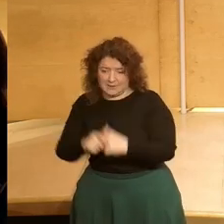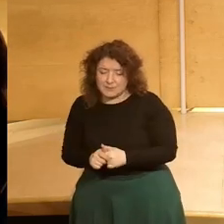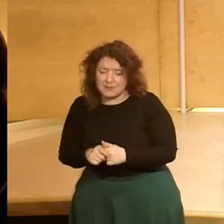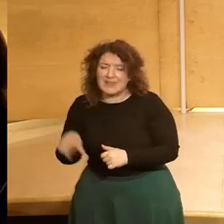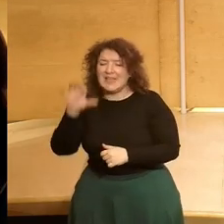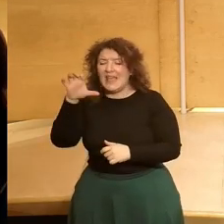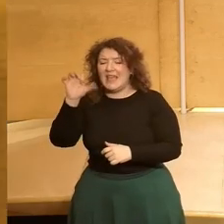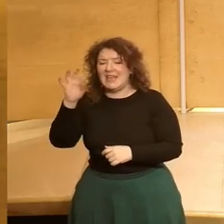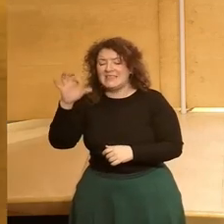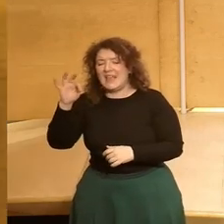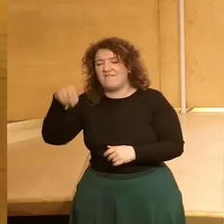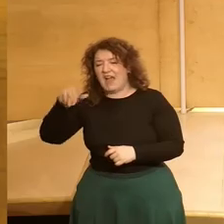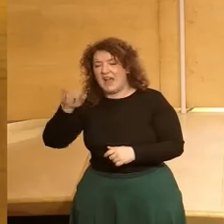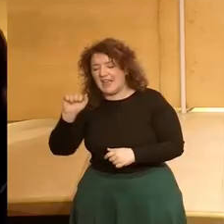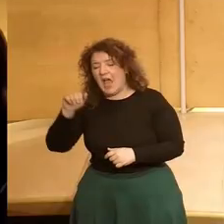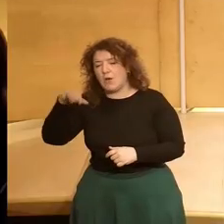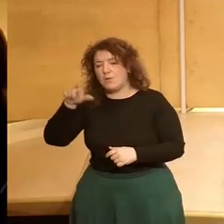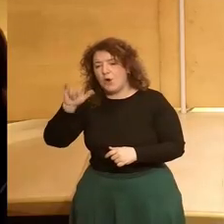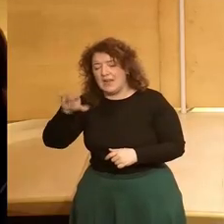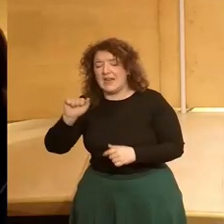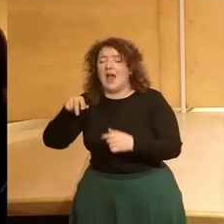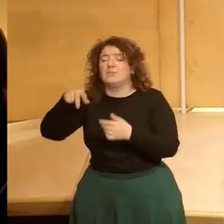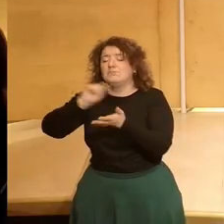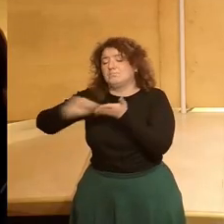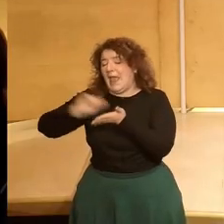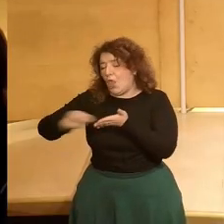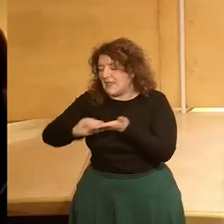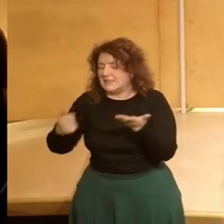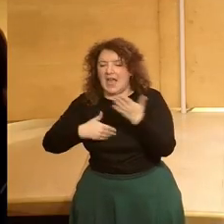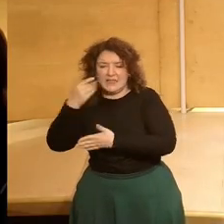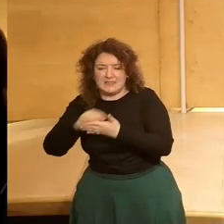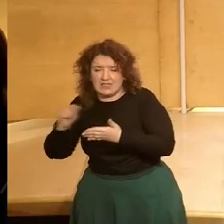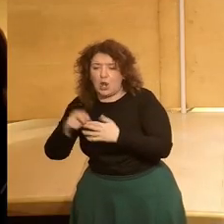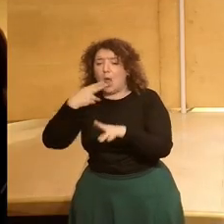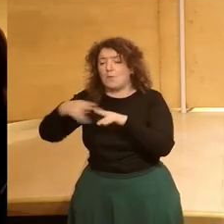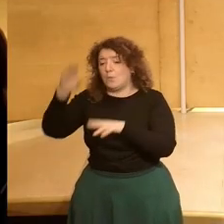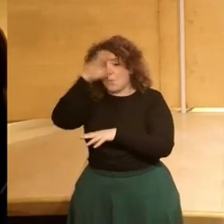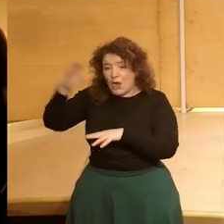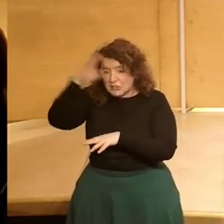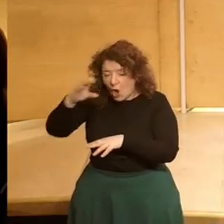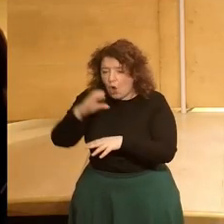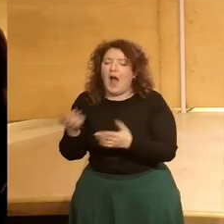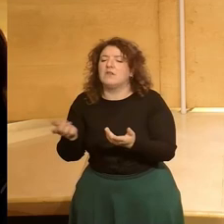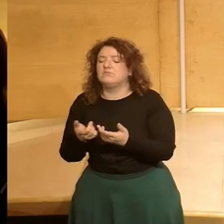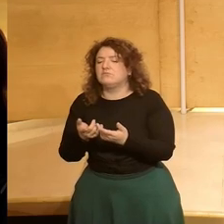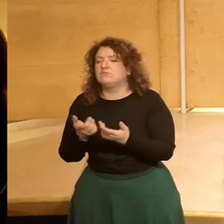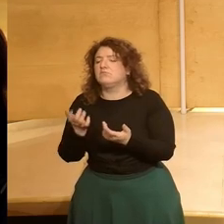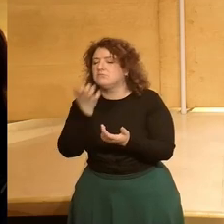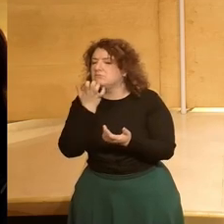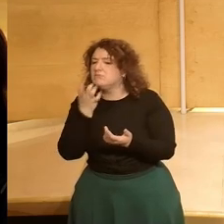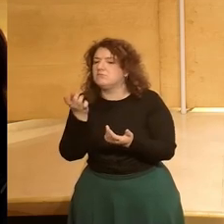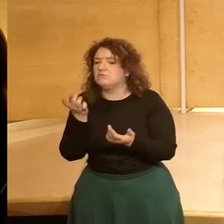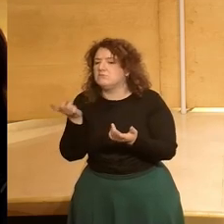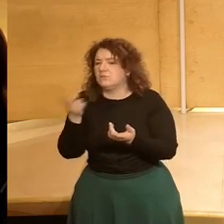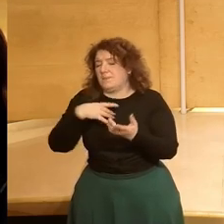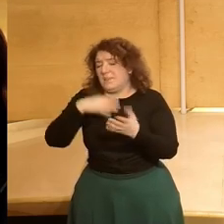Y Estefanía Molina, periodista, escritora, analista política y politóloga que aparece también y colabora